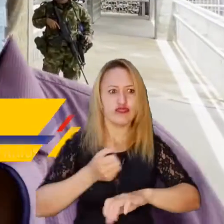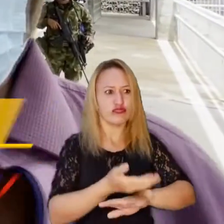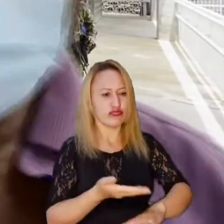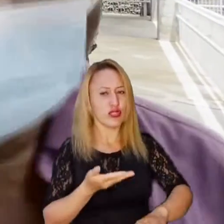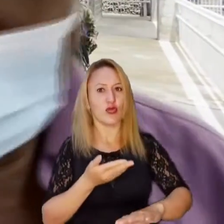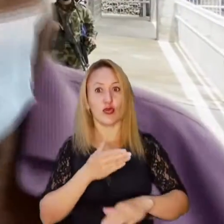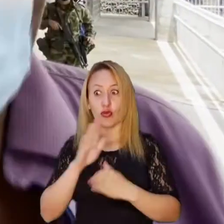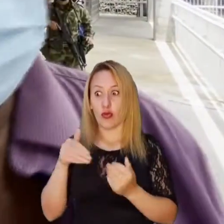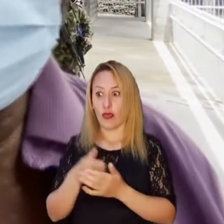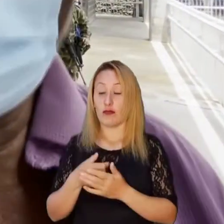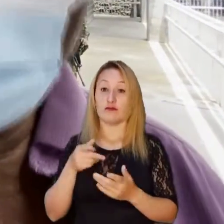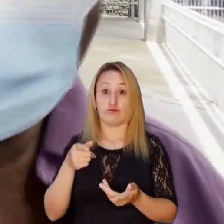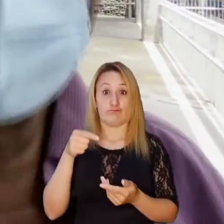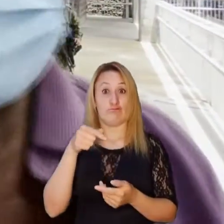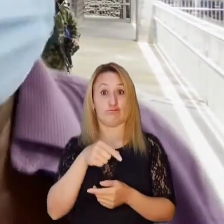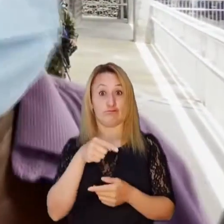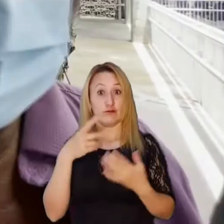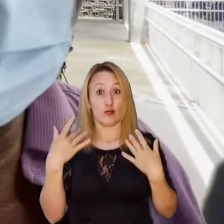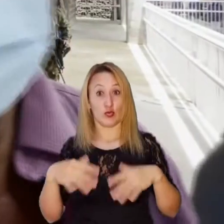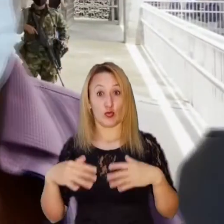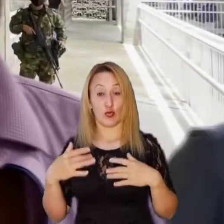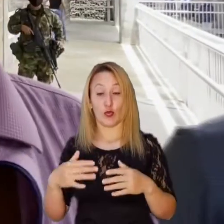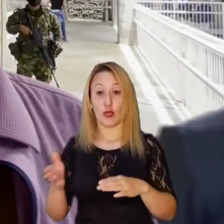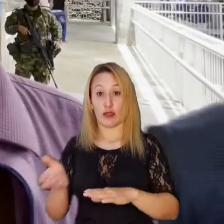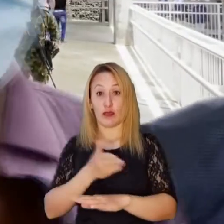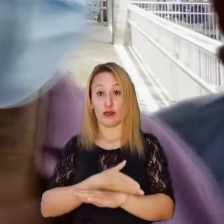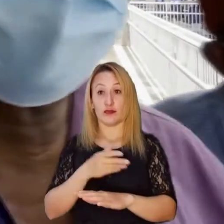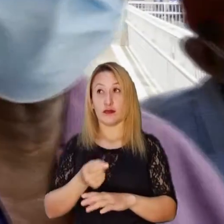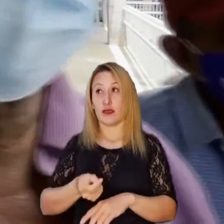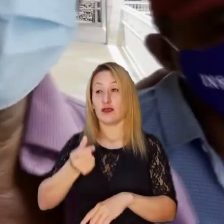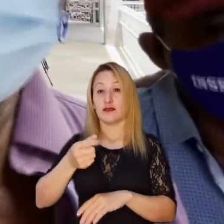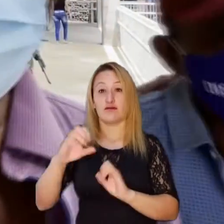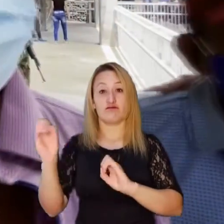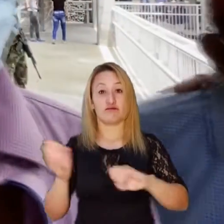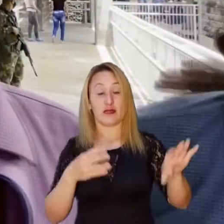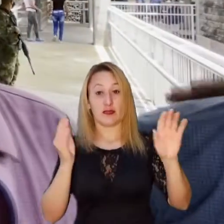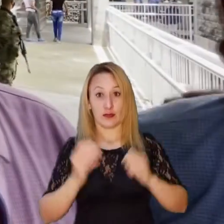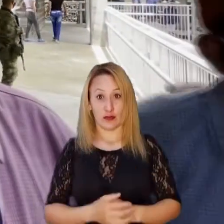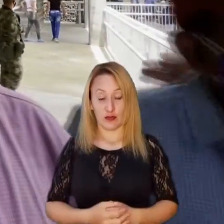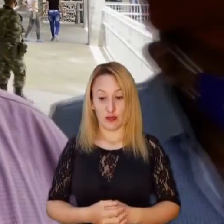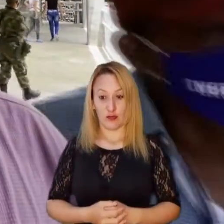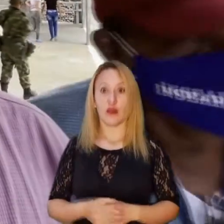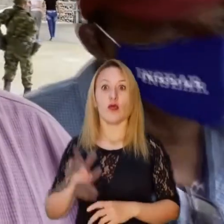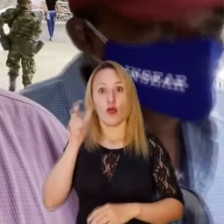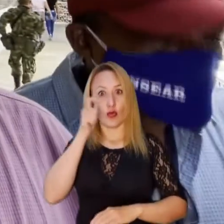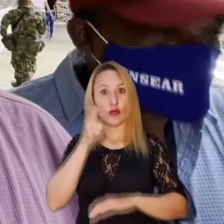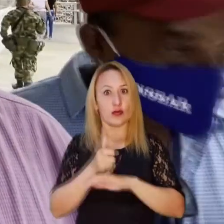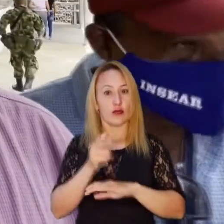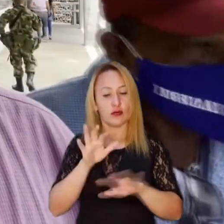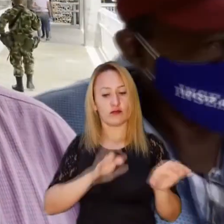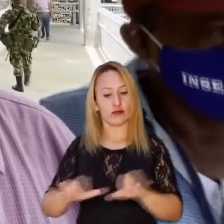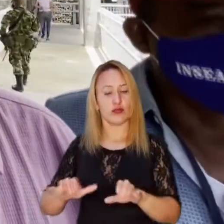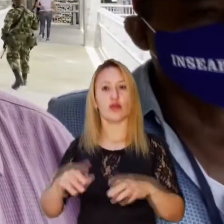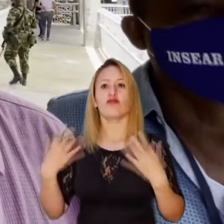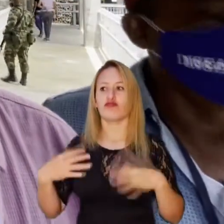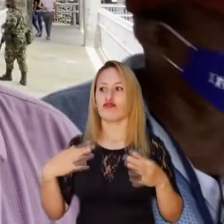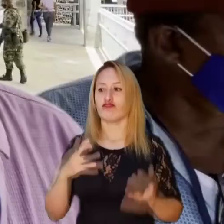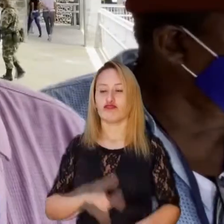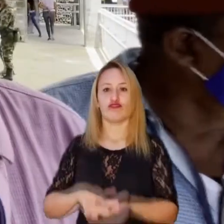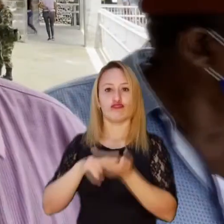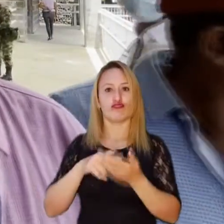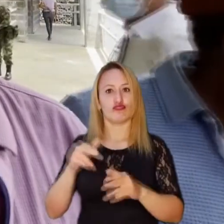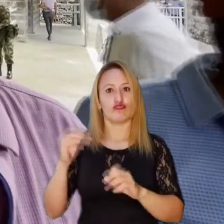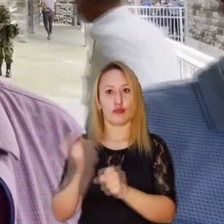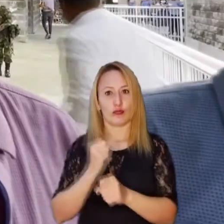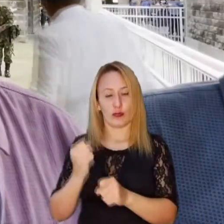estimuló, reclamó para que esto se llevara porque esto estuvo en un momento dado casi que abandonado. Pero por acción de la Contraloría